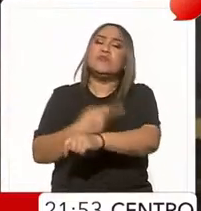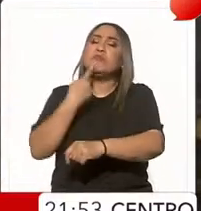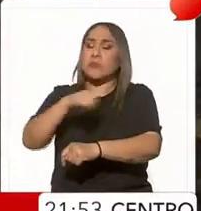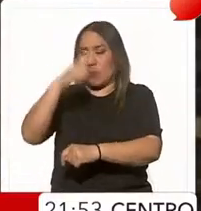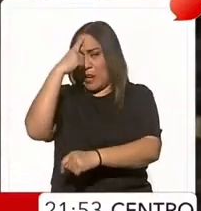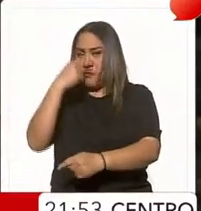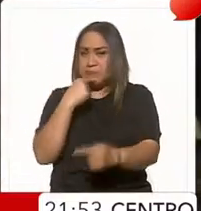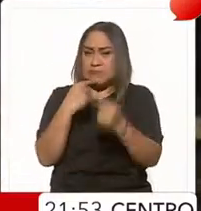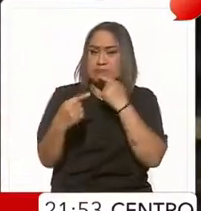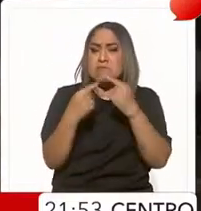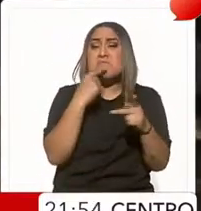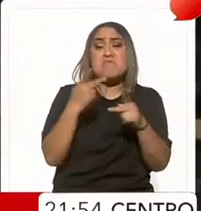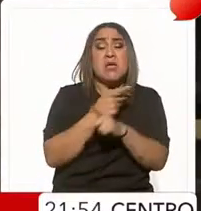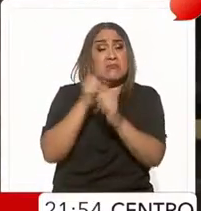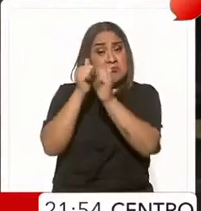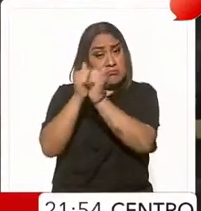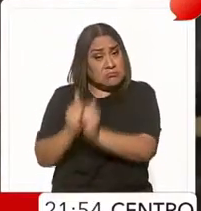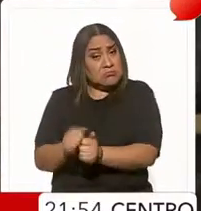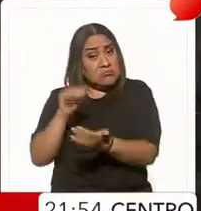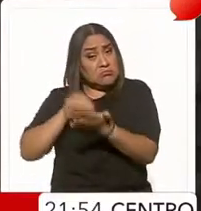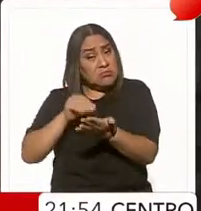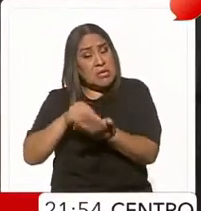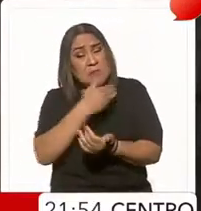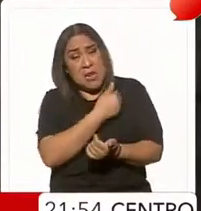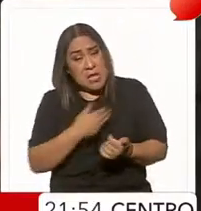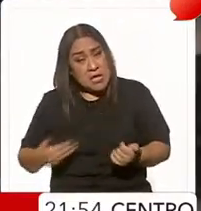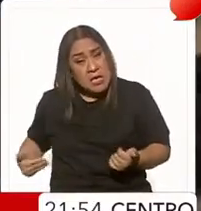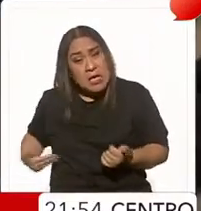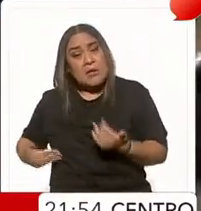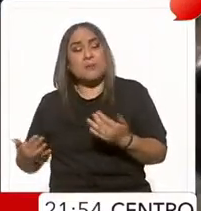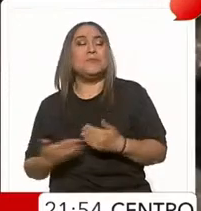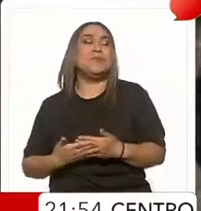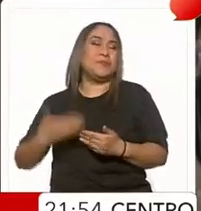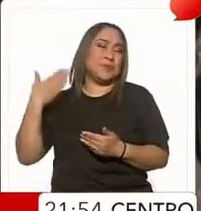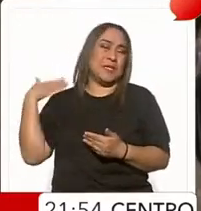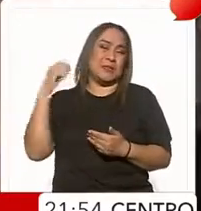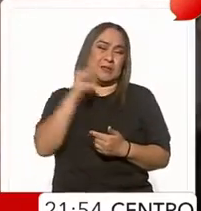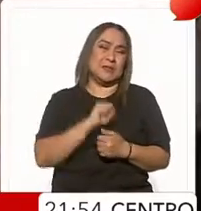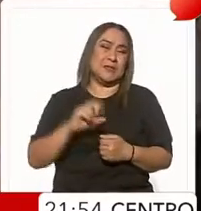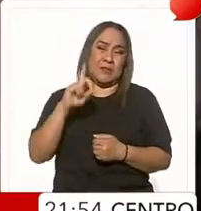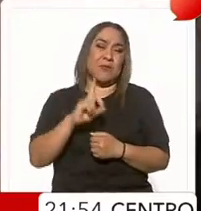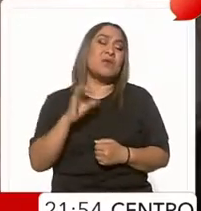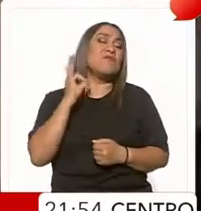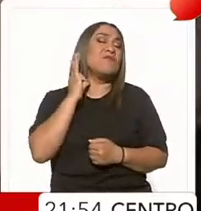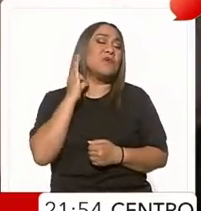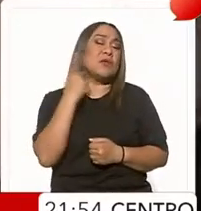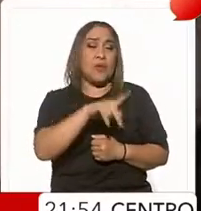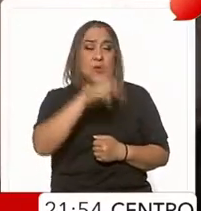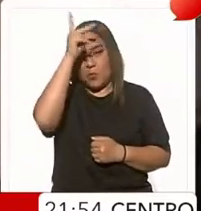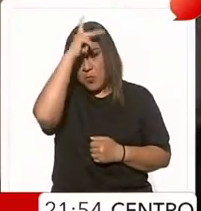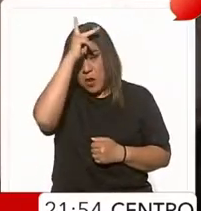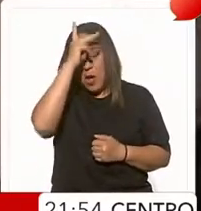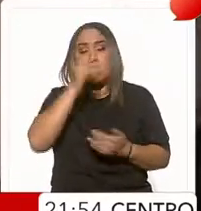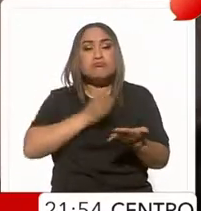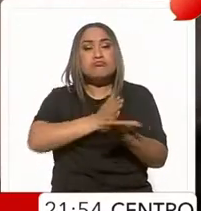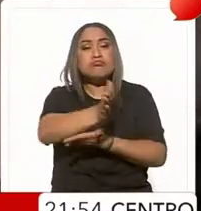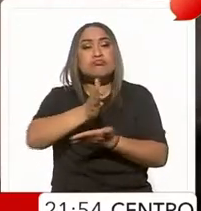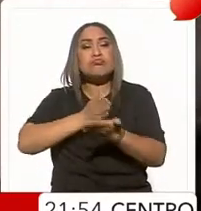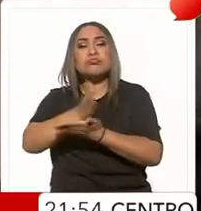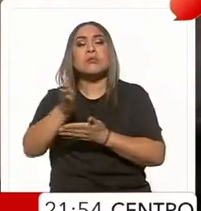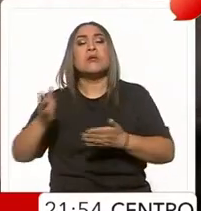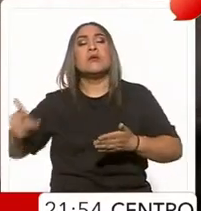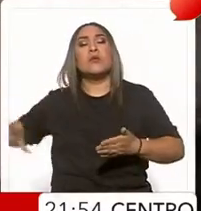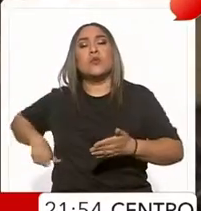debate sobre la permanencia de la presidenta en el cargo el pasado fin de semana la fiscalía de Perú allanó el palacio de gobierno